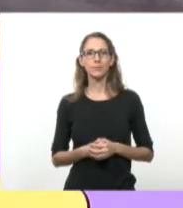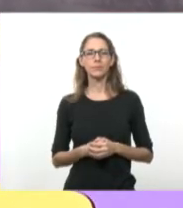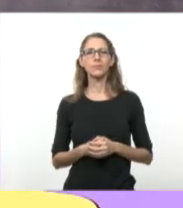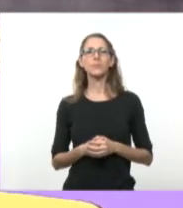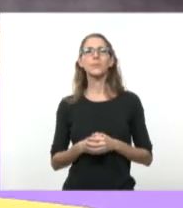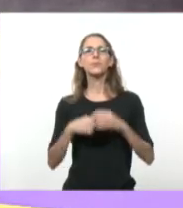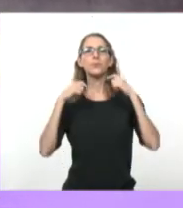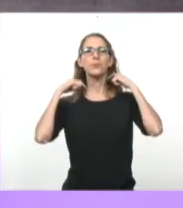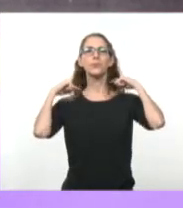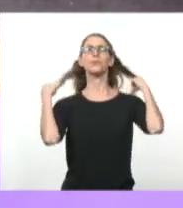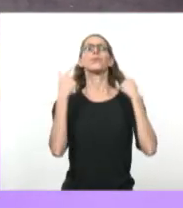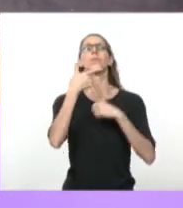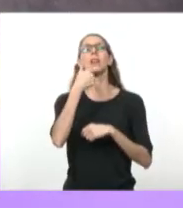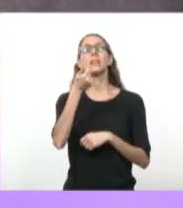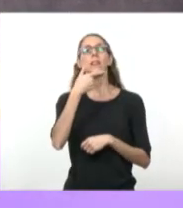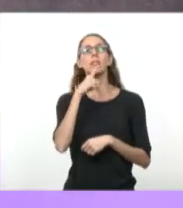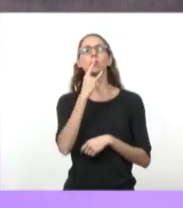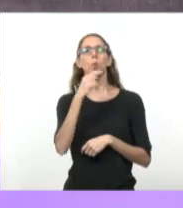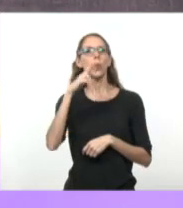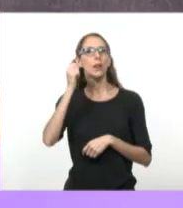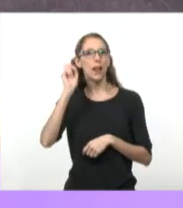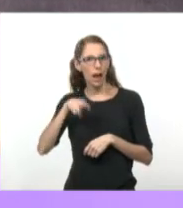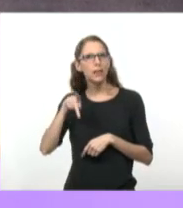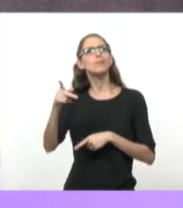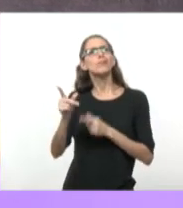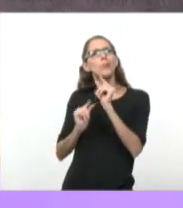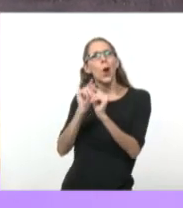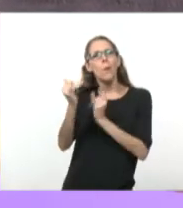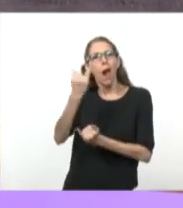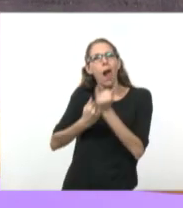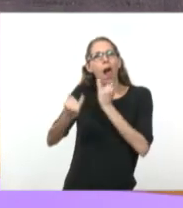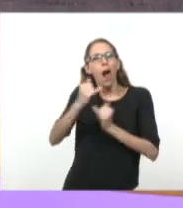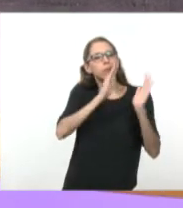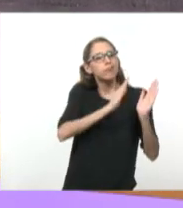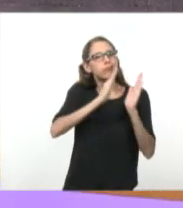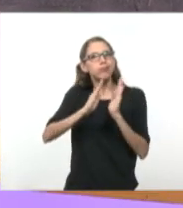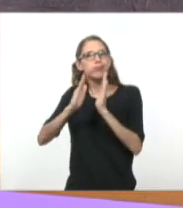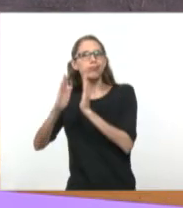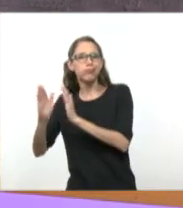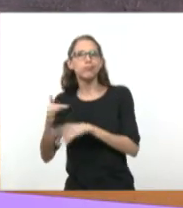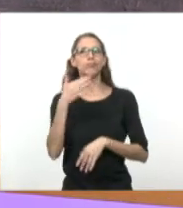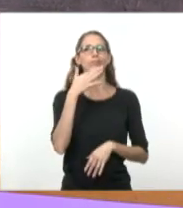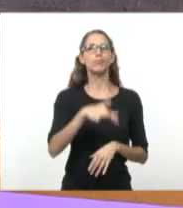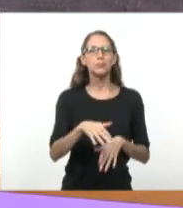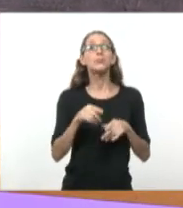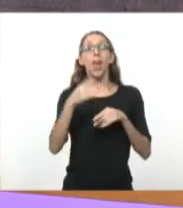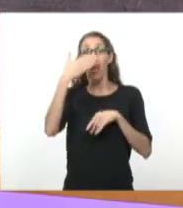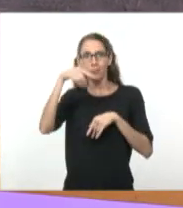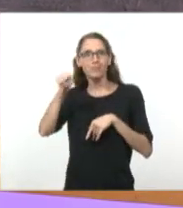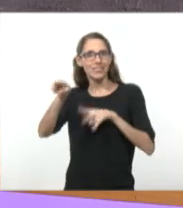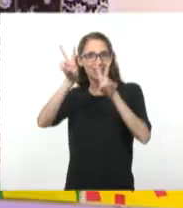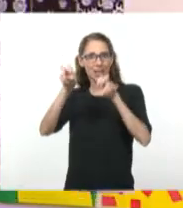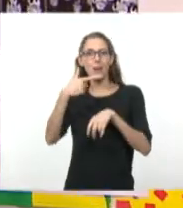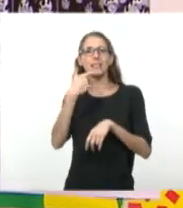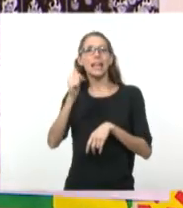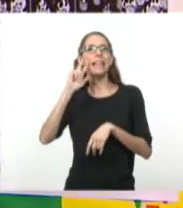Bien, Sasturán nos va como ayudando, ¿no? Haciendo el recorrido previo. Y llegamos a la obra de Salinas, que la tenemos acá en